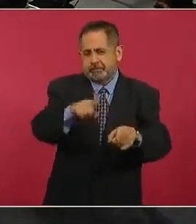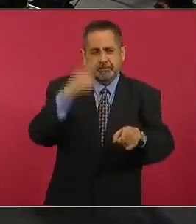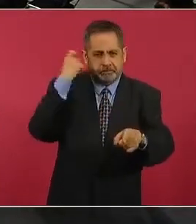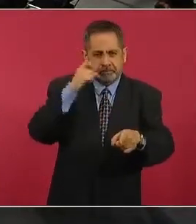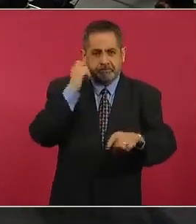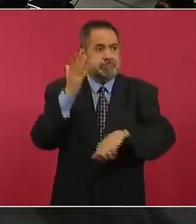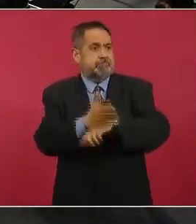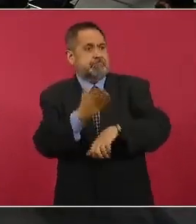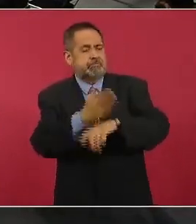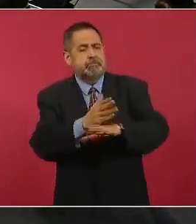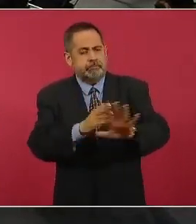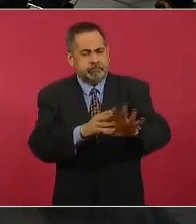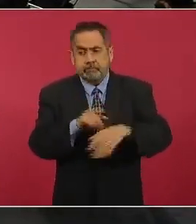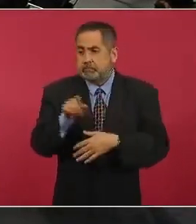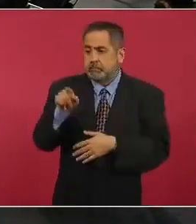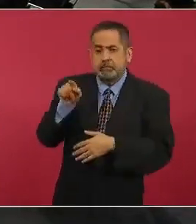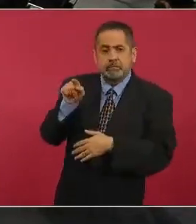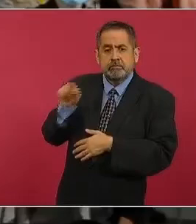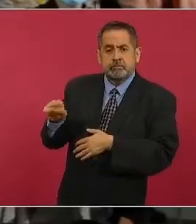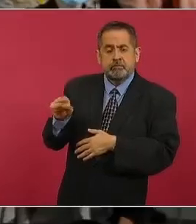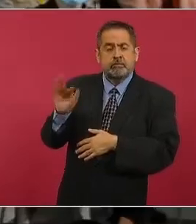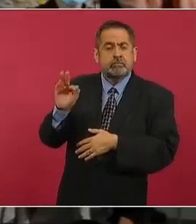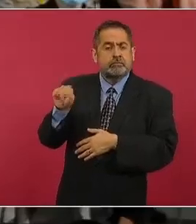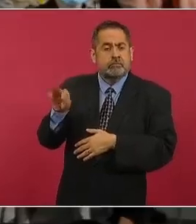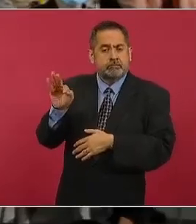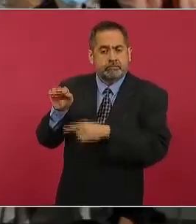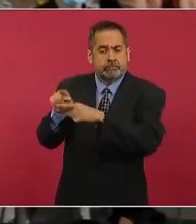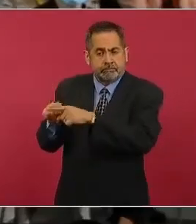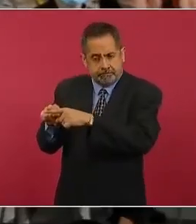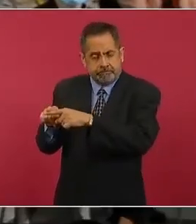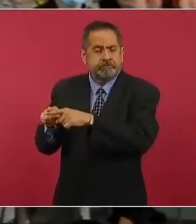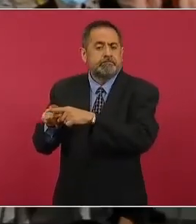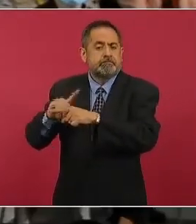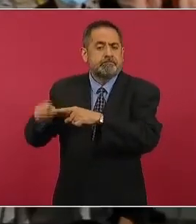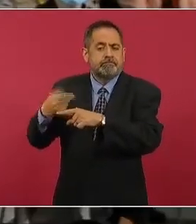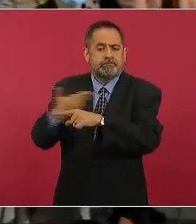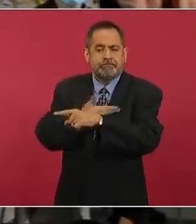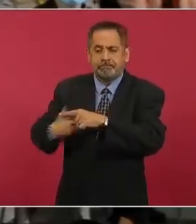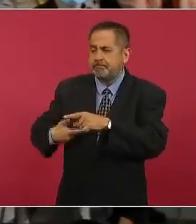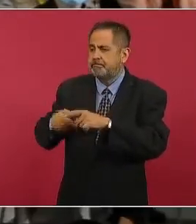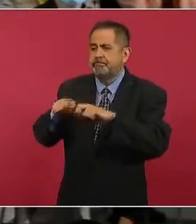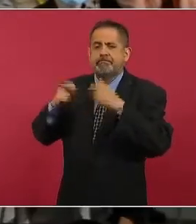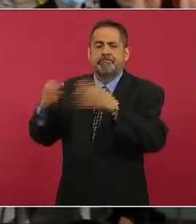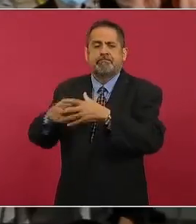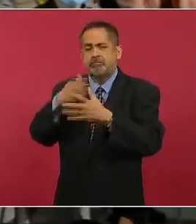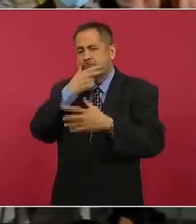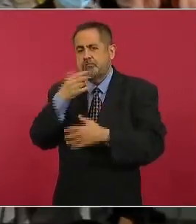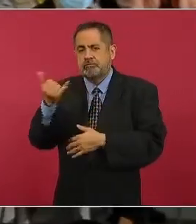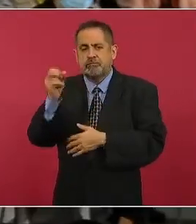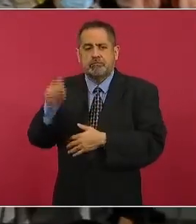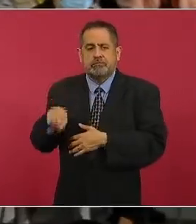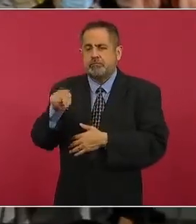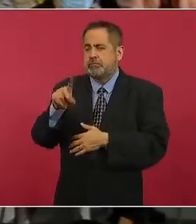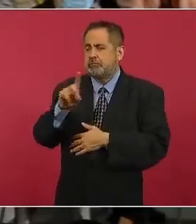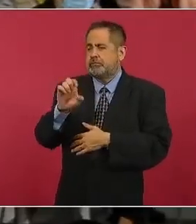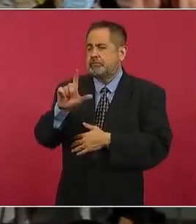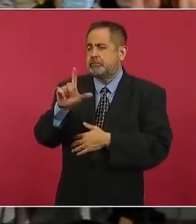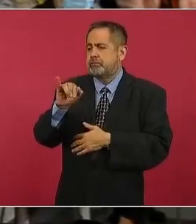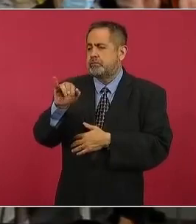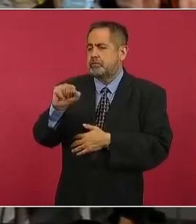ellos como autoridades, que son los presidentes de la John de Luisa, presidente de la Femex Food,